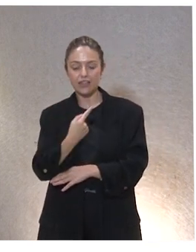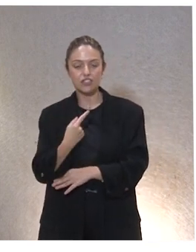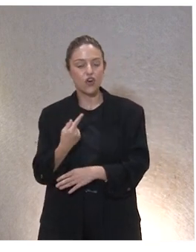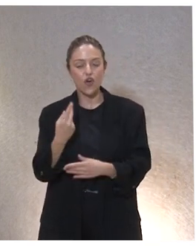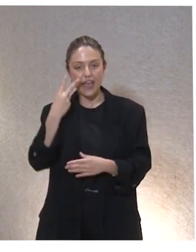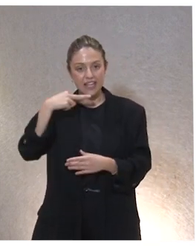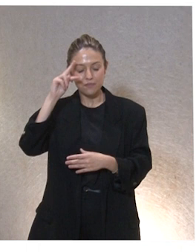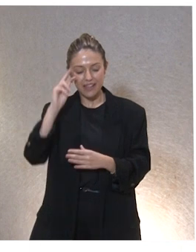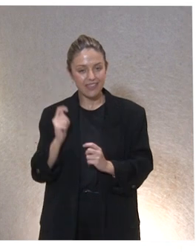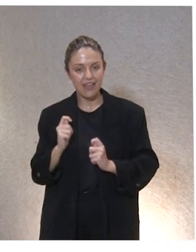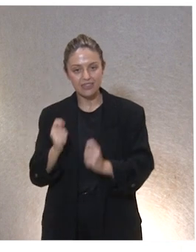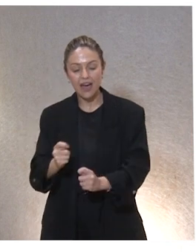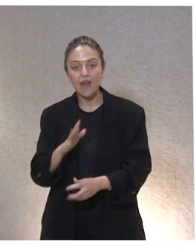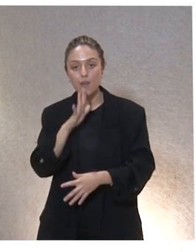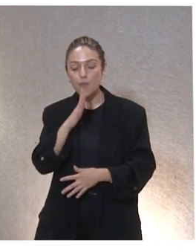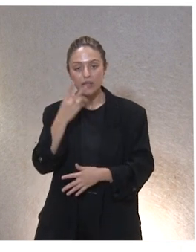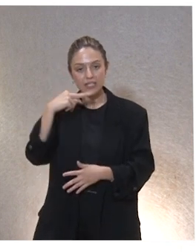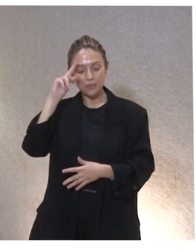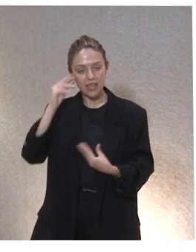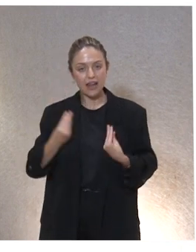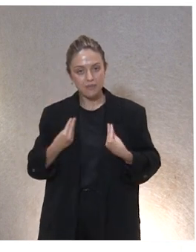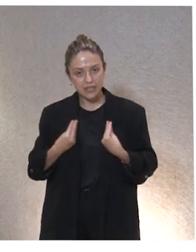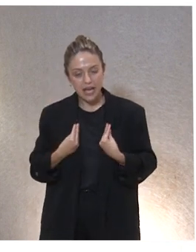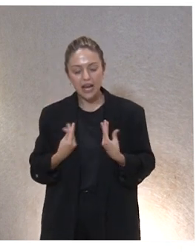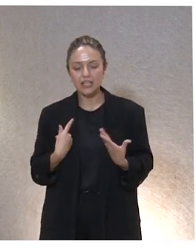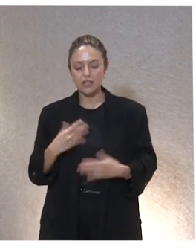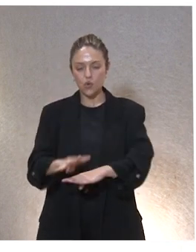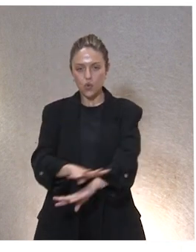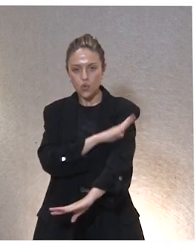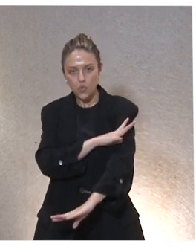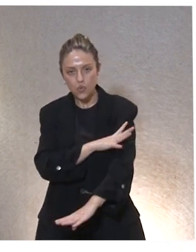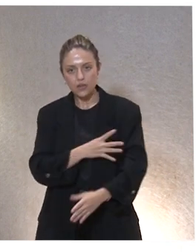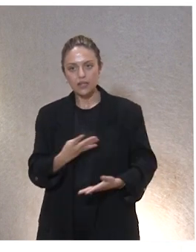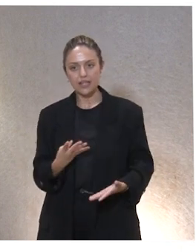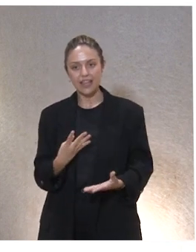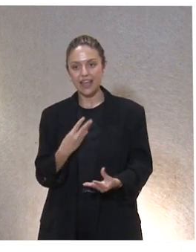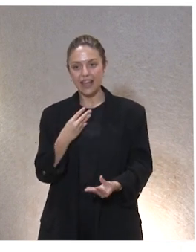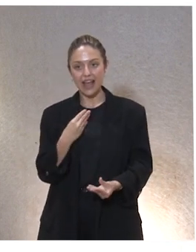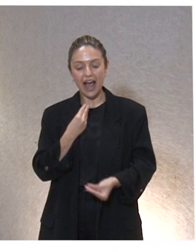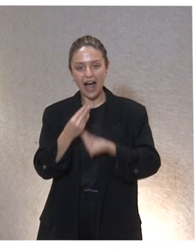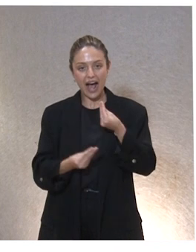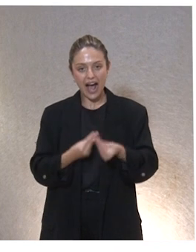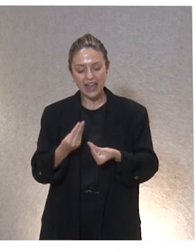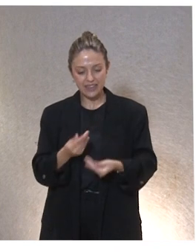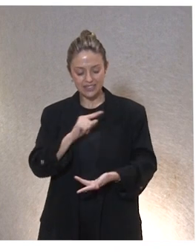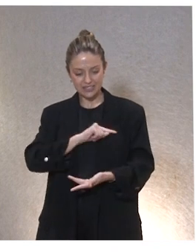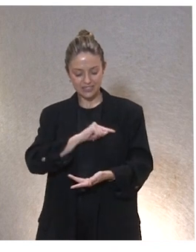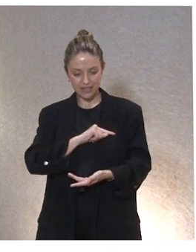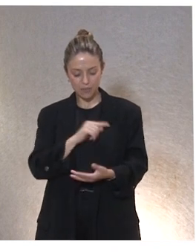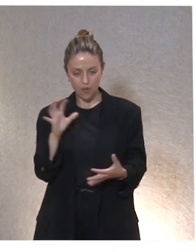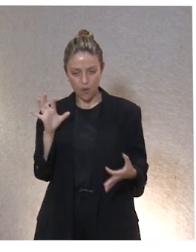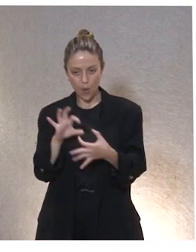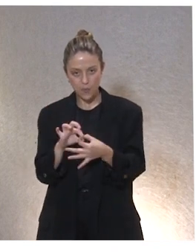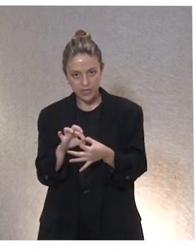porque las experiencias vitales las experiencias que nos emocionan son las que hacen que sintamos vínculos de